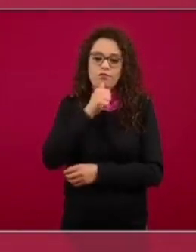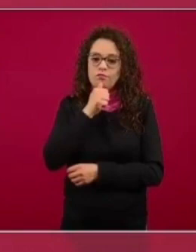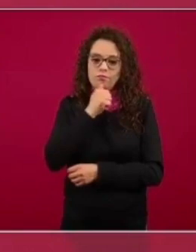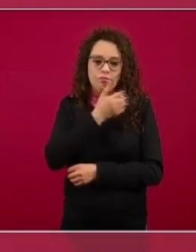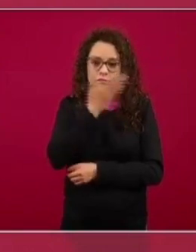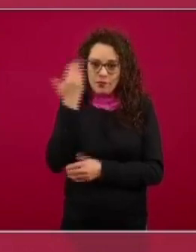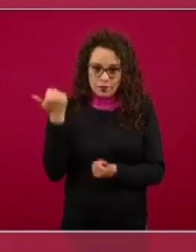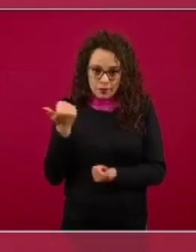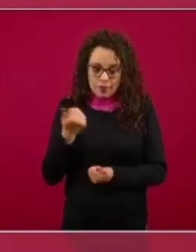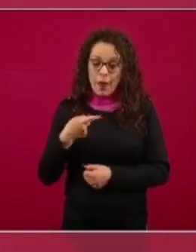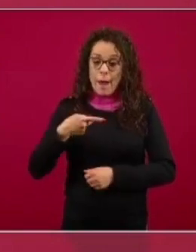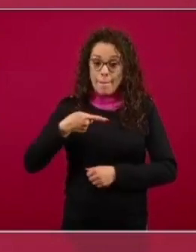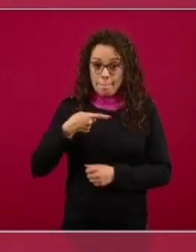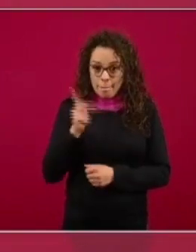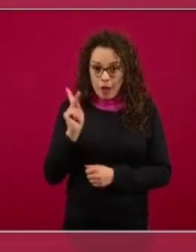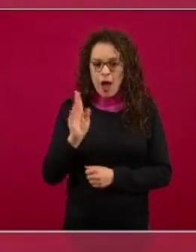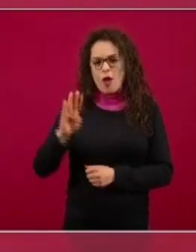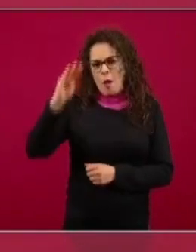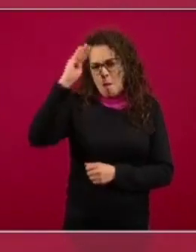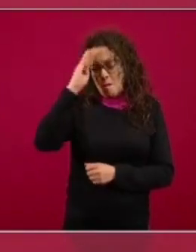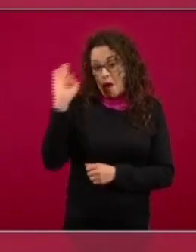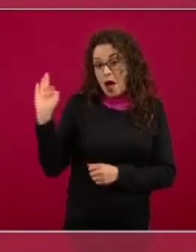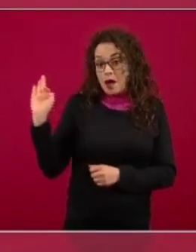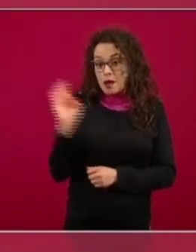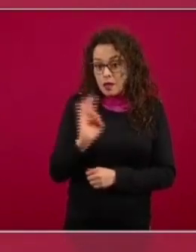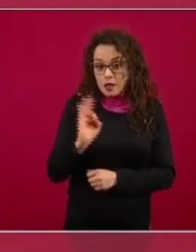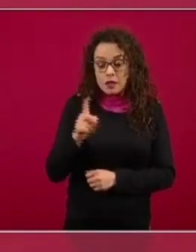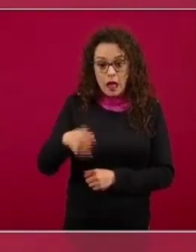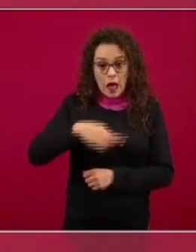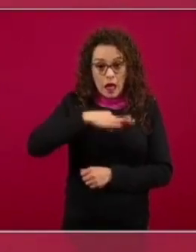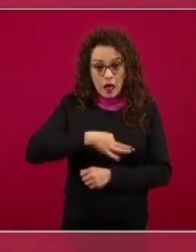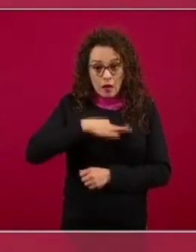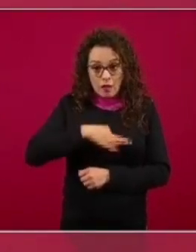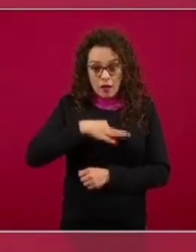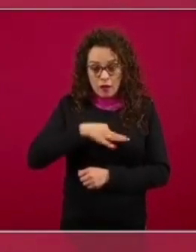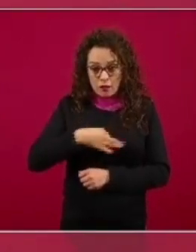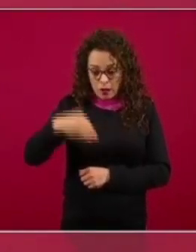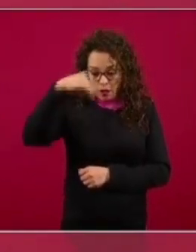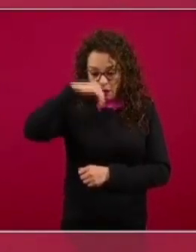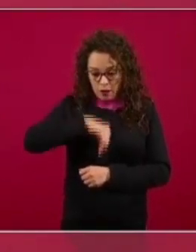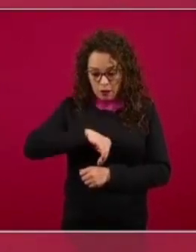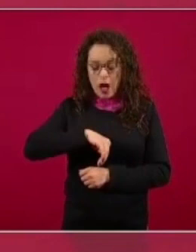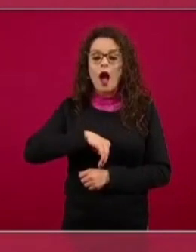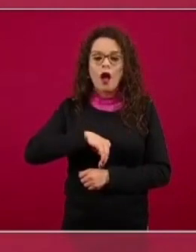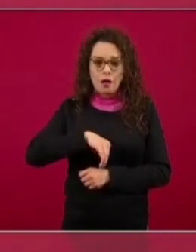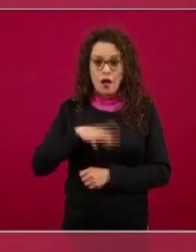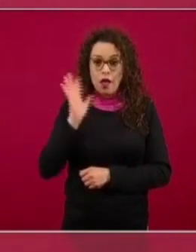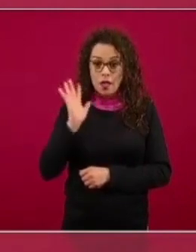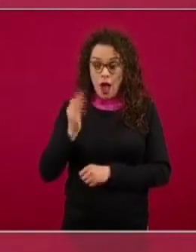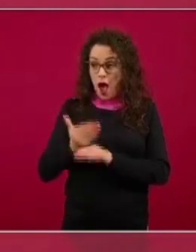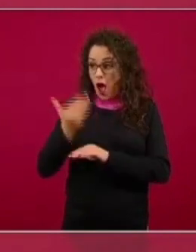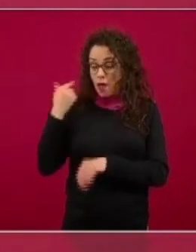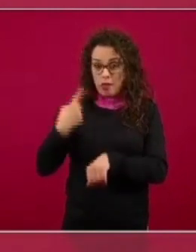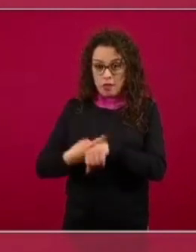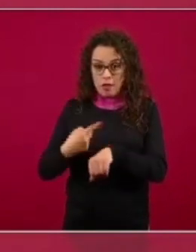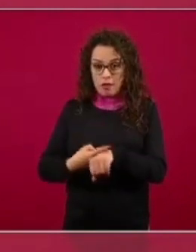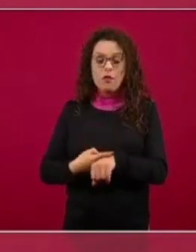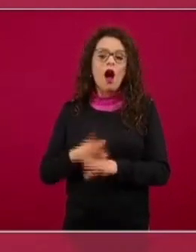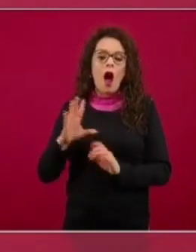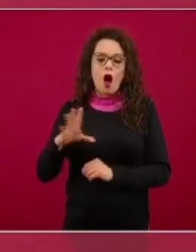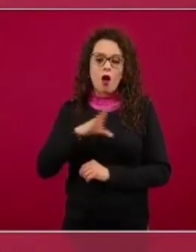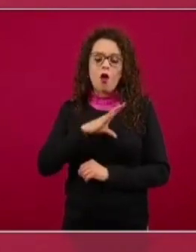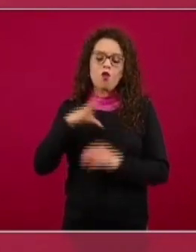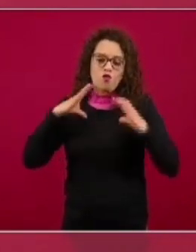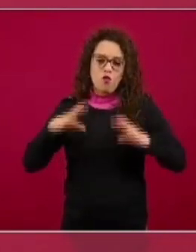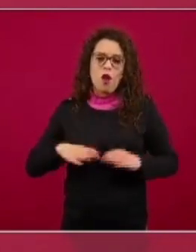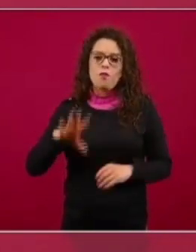suponer que la infección causa inmunidad pero como decía el doctor Rivera al inicio al presentar los resultados de la